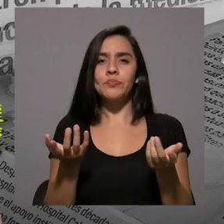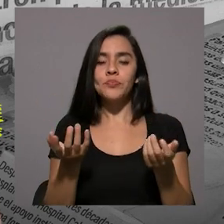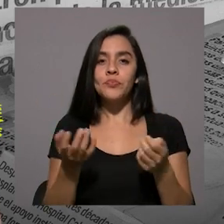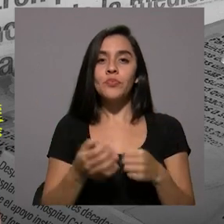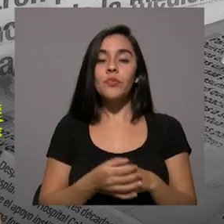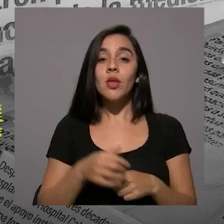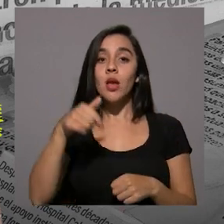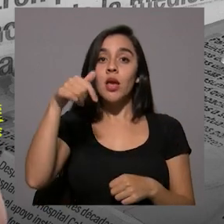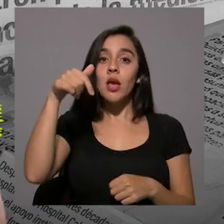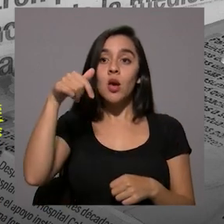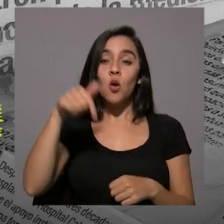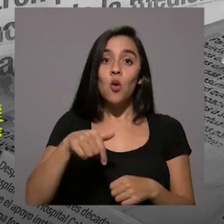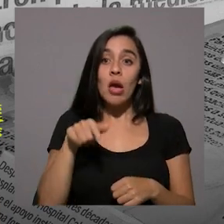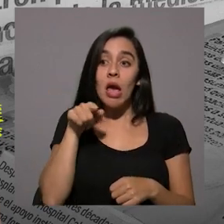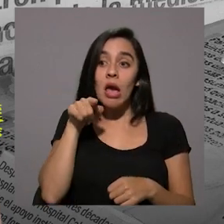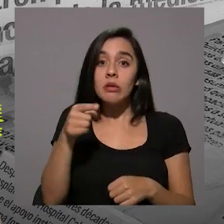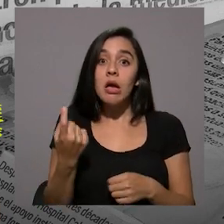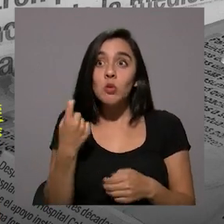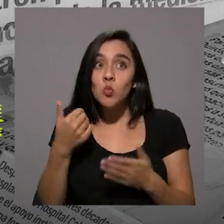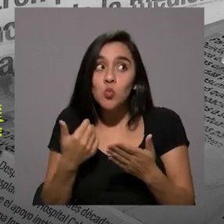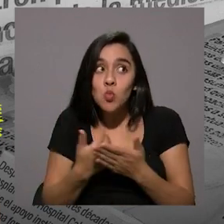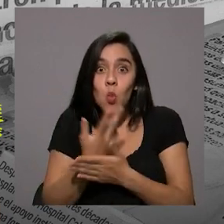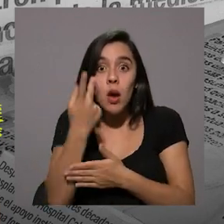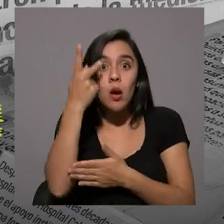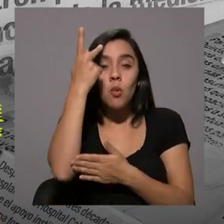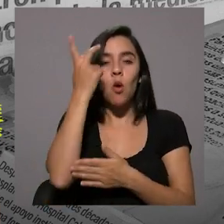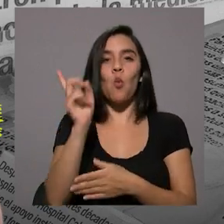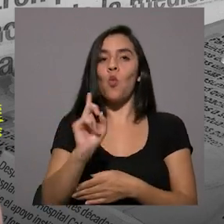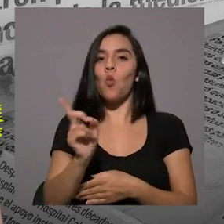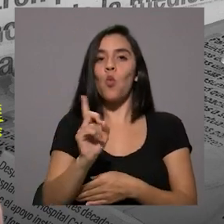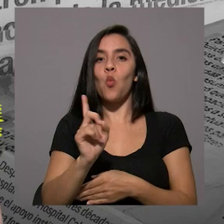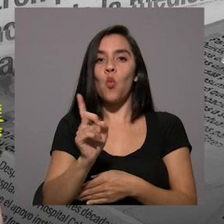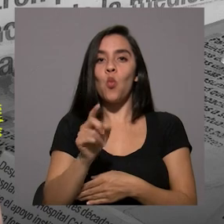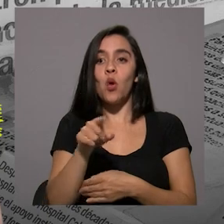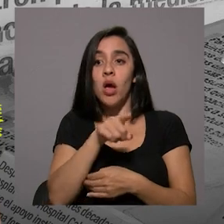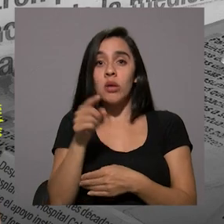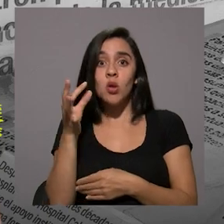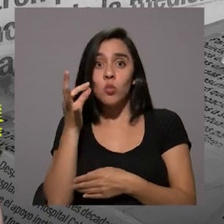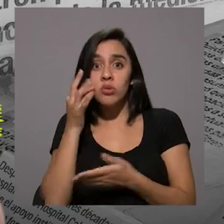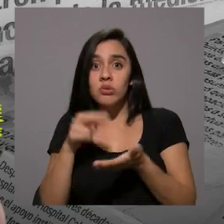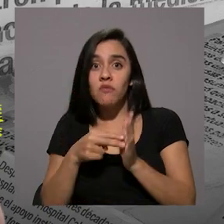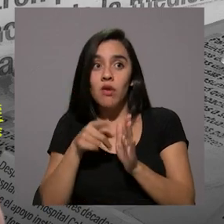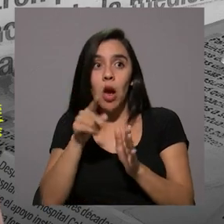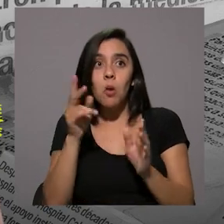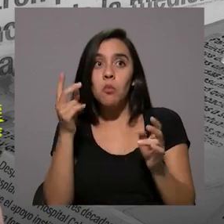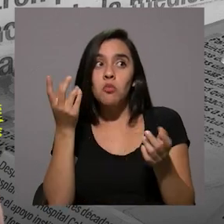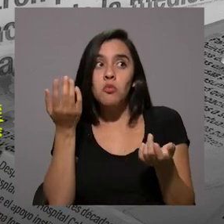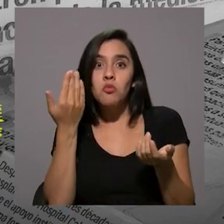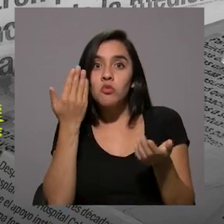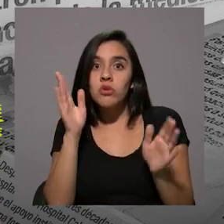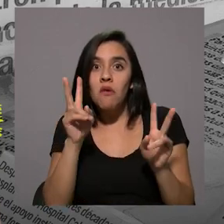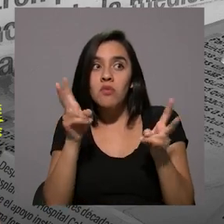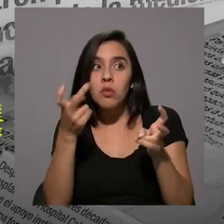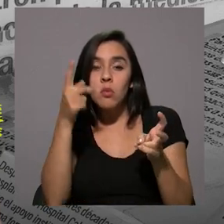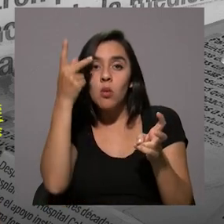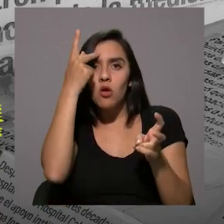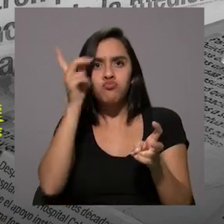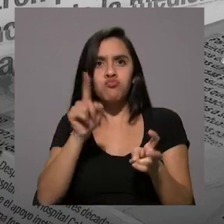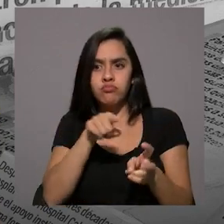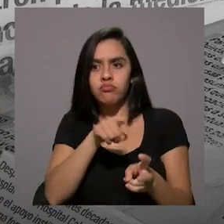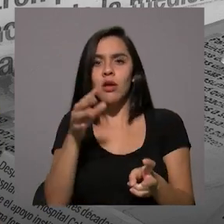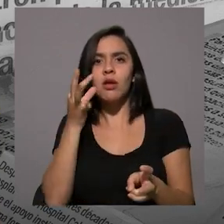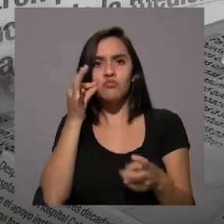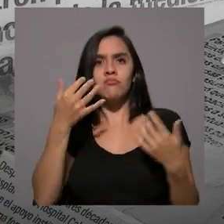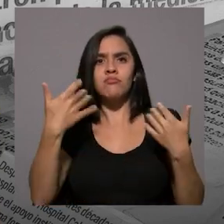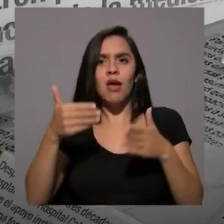es que no son recién llegadas a la política. No son mujeres que desconocen la cuestión política, sino que más bien